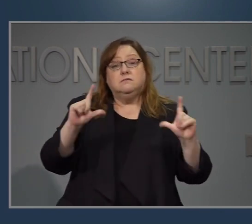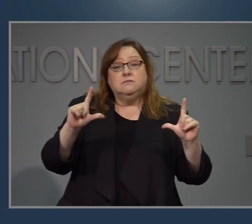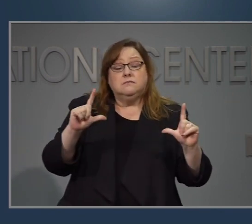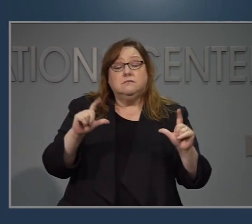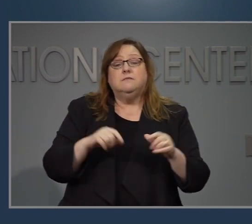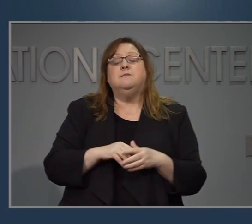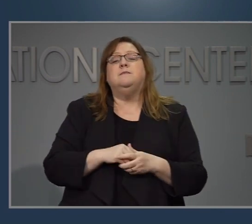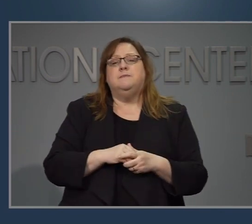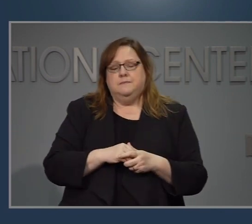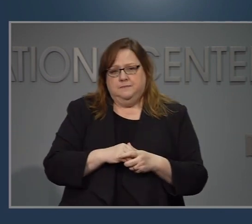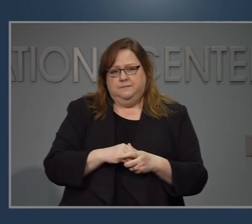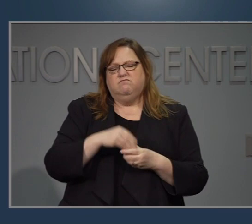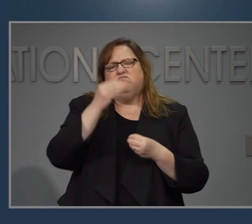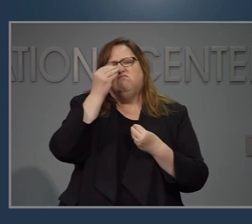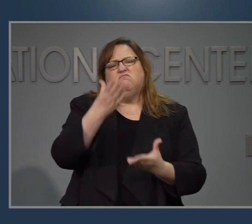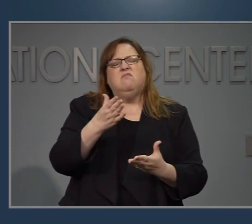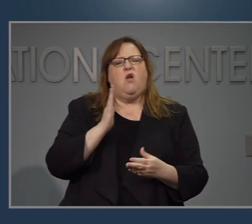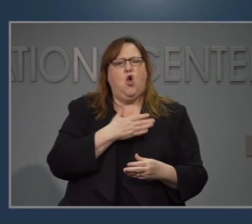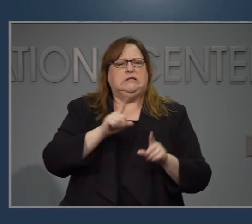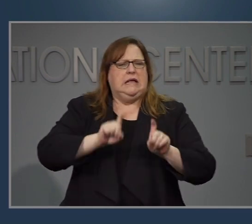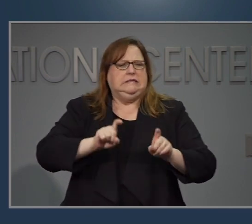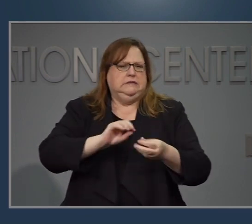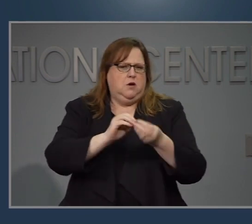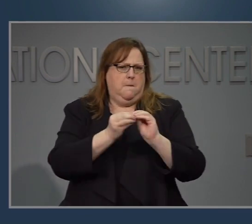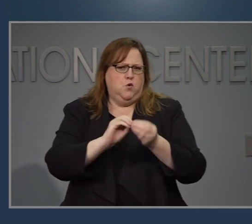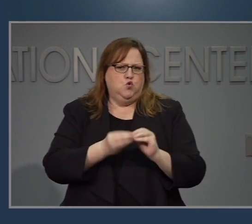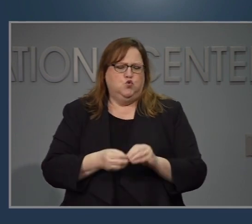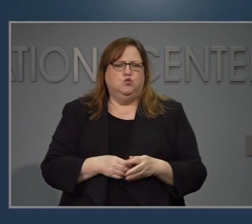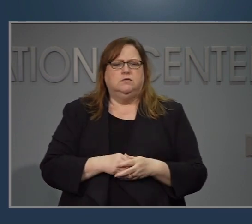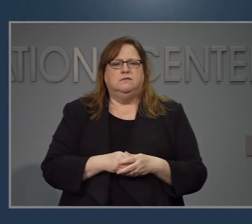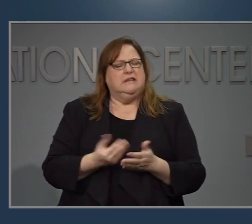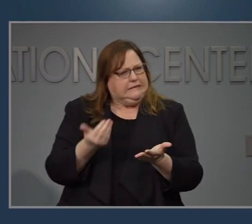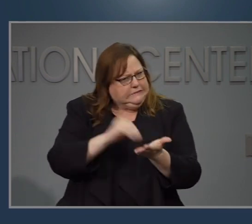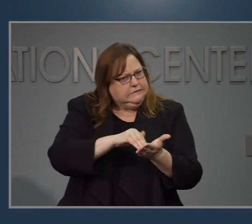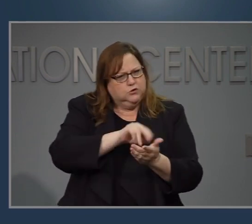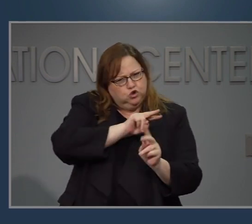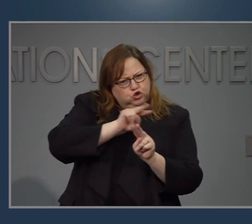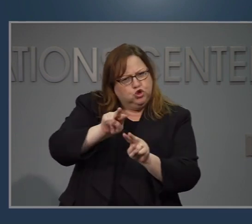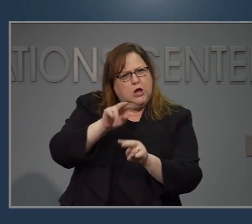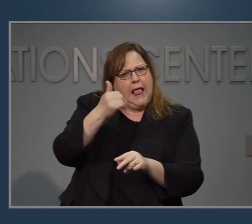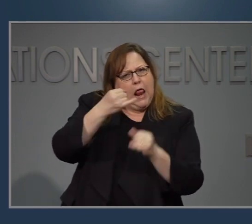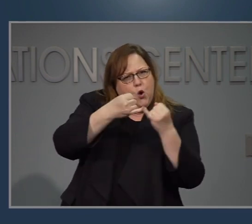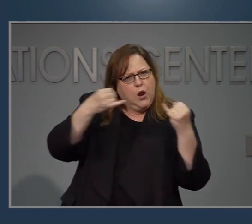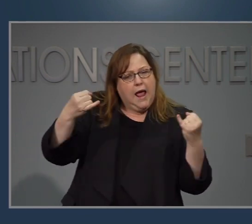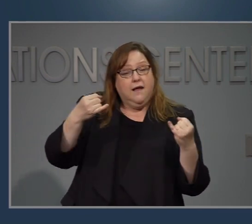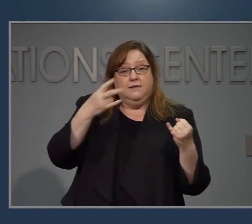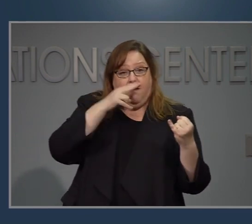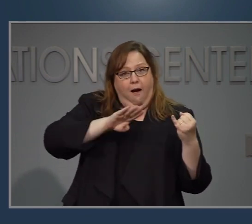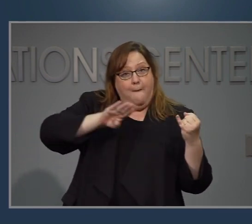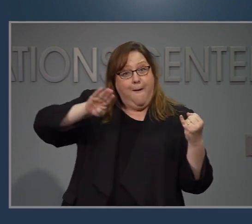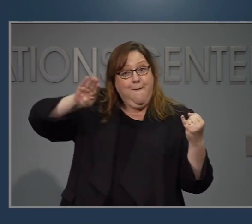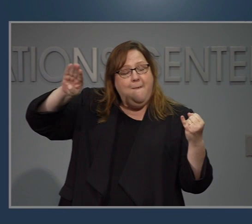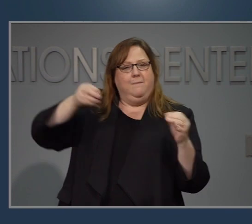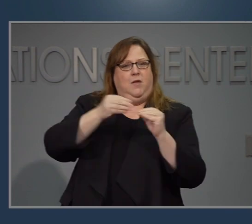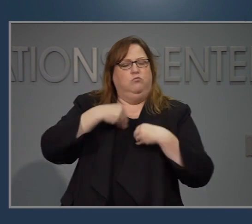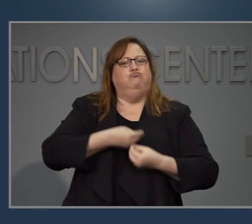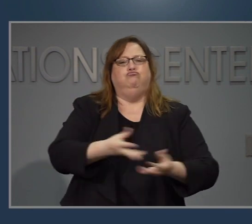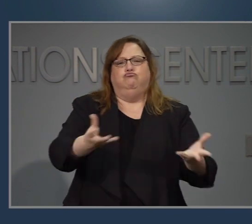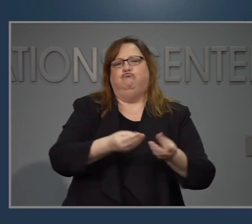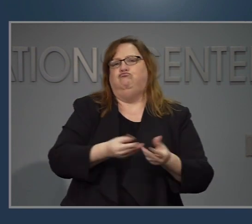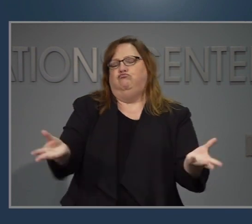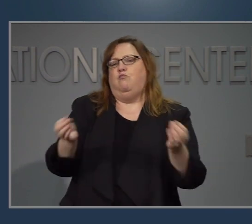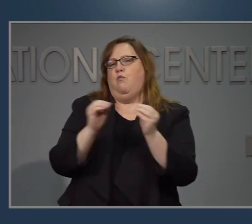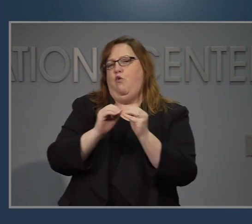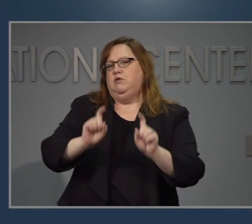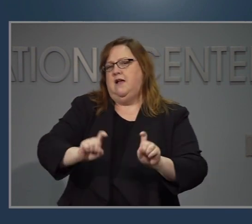Una gráfica deseo mostrarles nueva información sobre pruebas. Viendo la línea amarilla ustedes pueden ver que esta tendencia está aumentando. Eso es